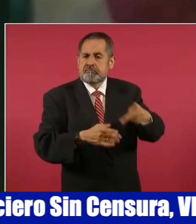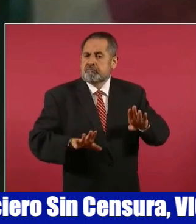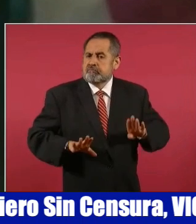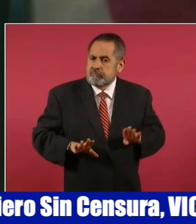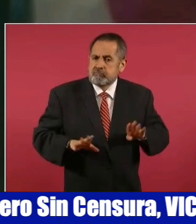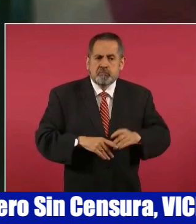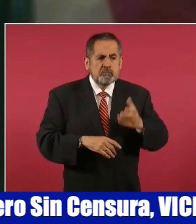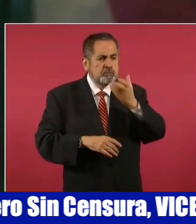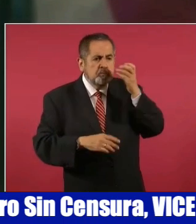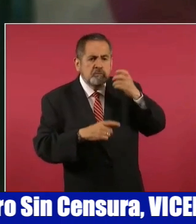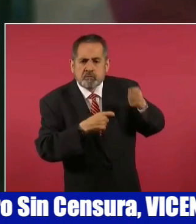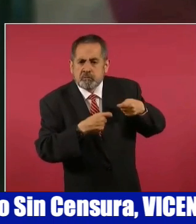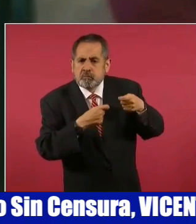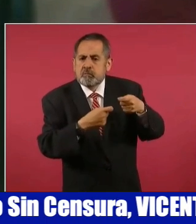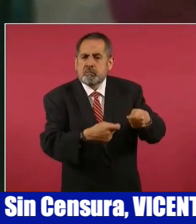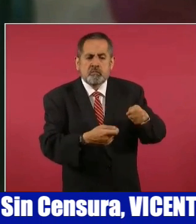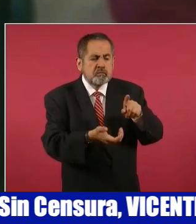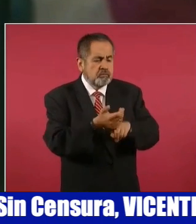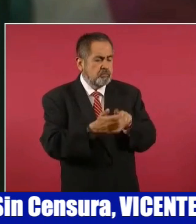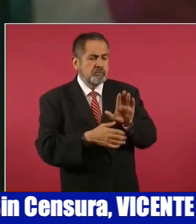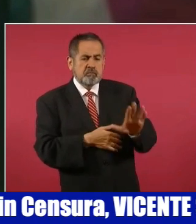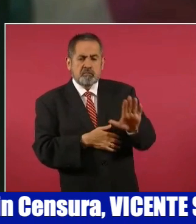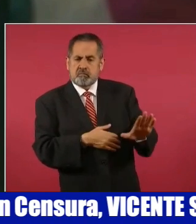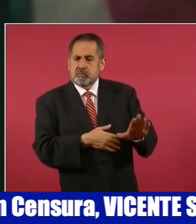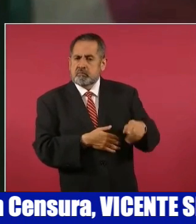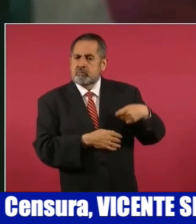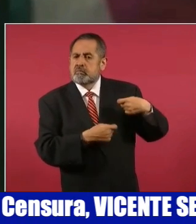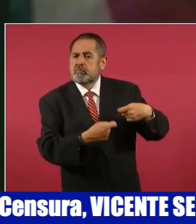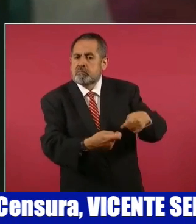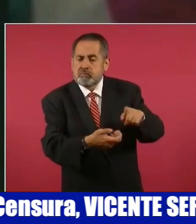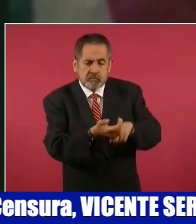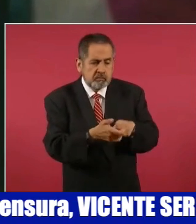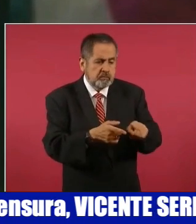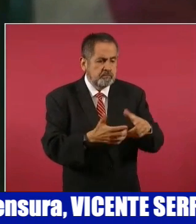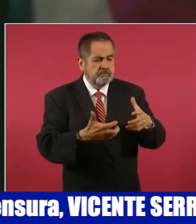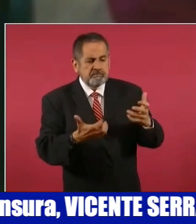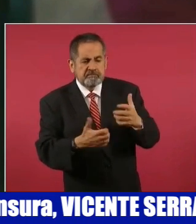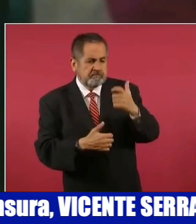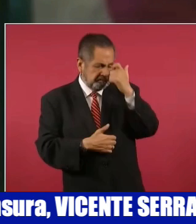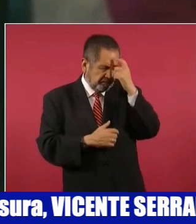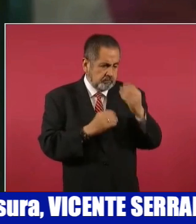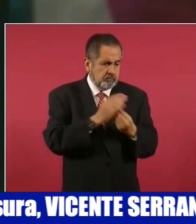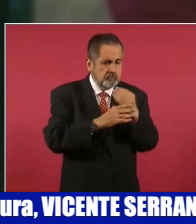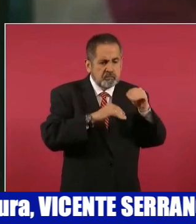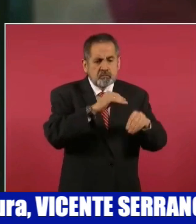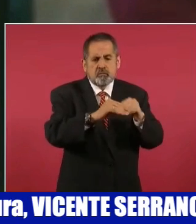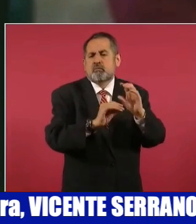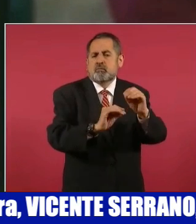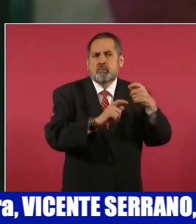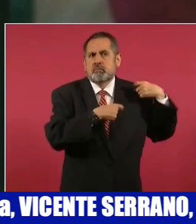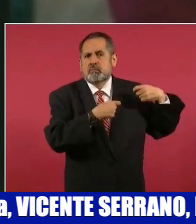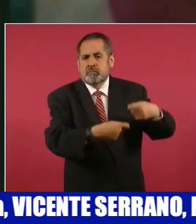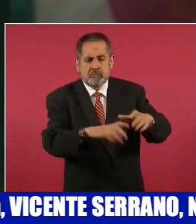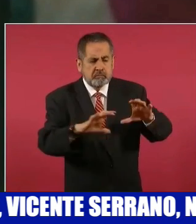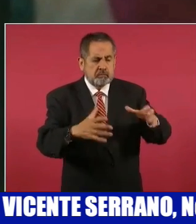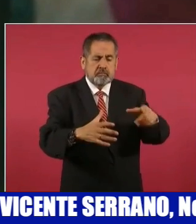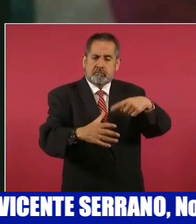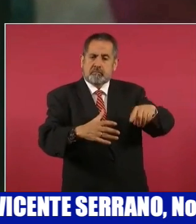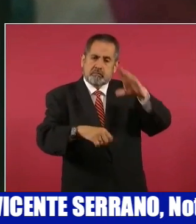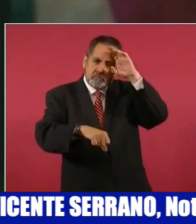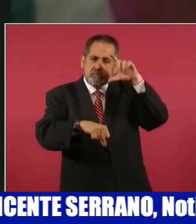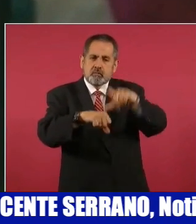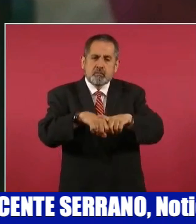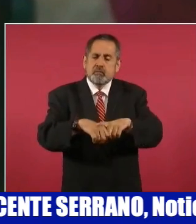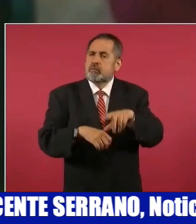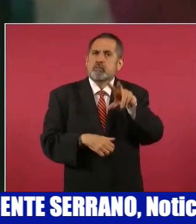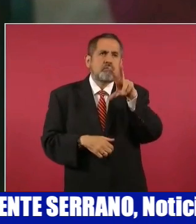las tradiciones y las costumbres que tienen, crean o han heredado. Cultura ya no es